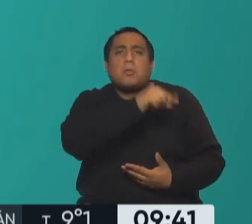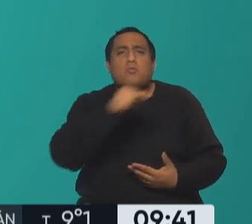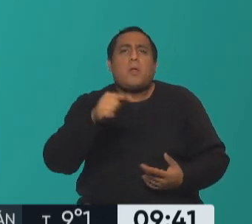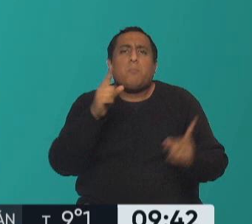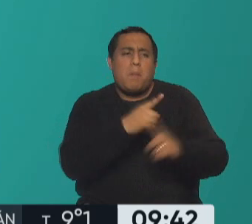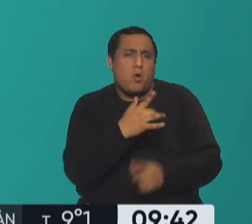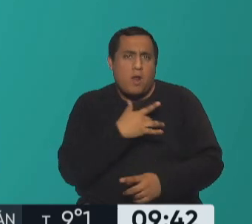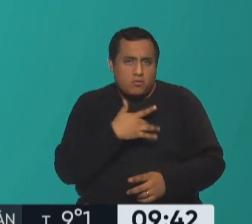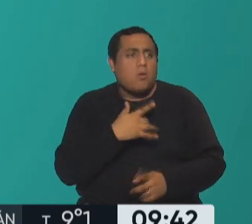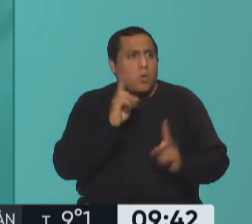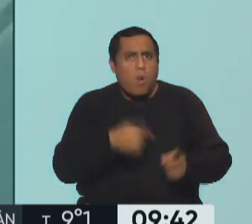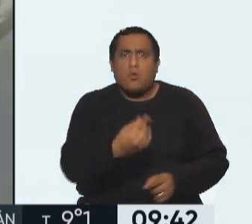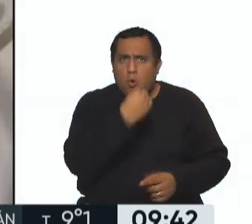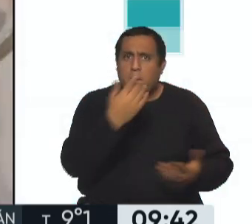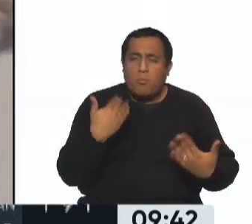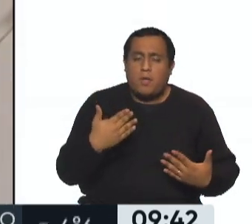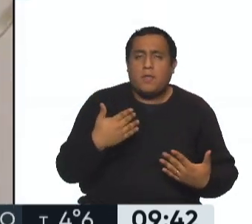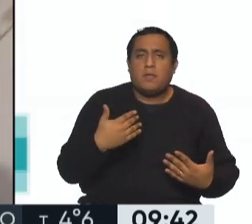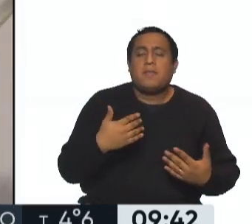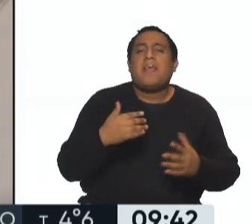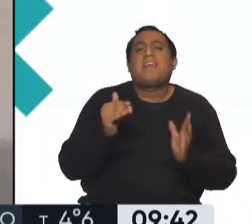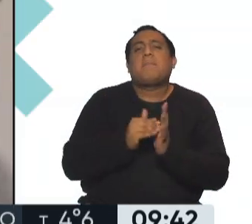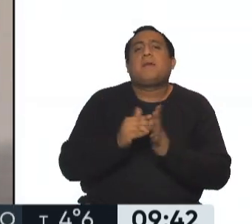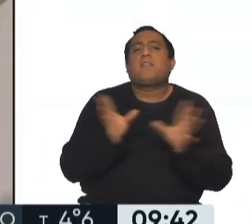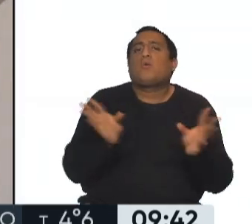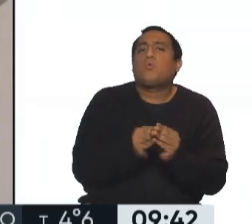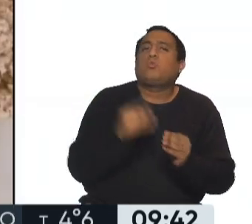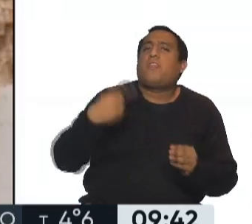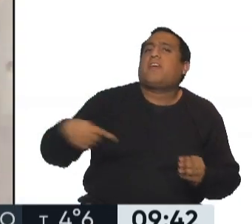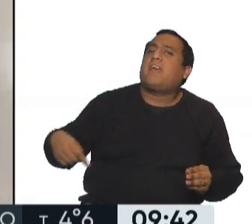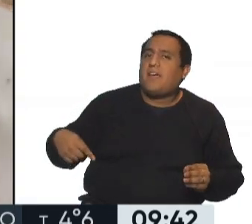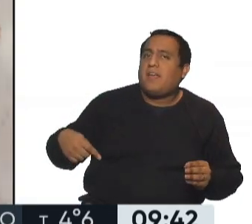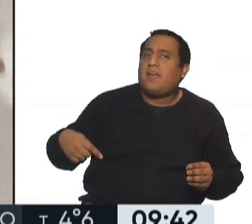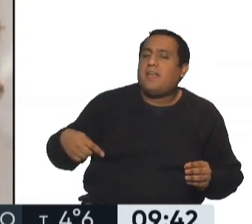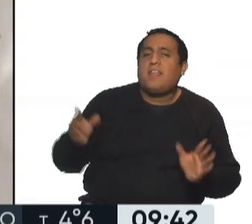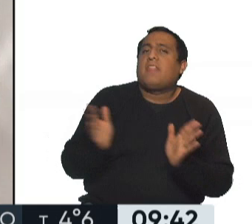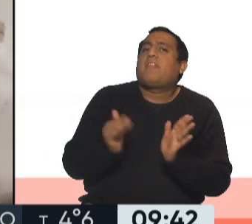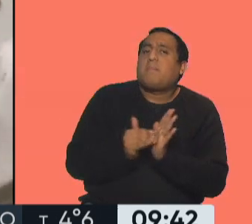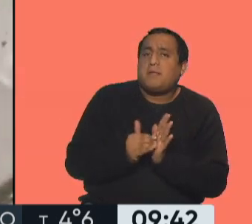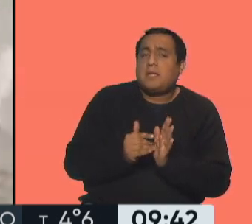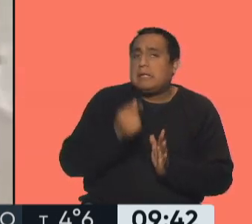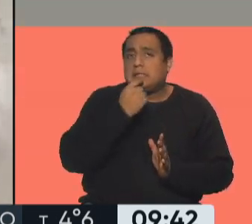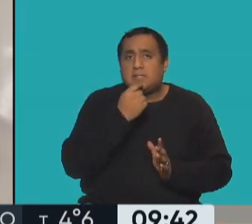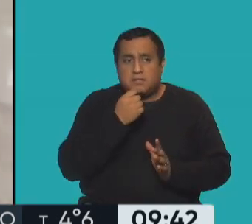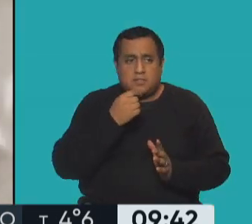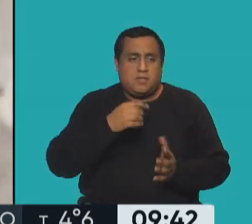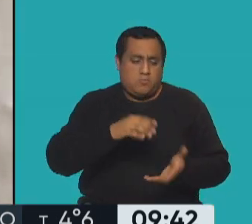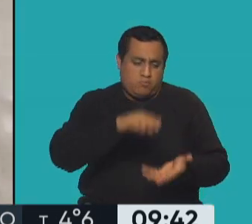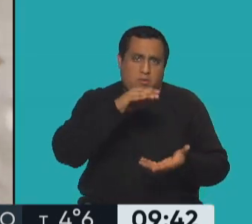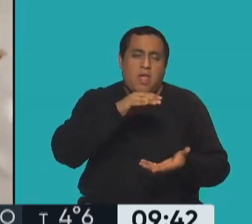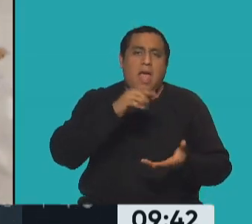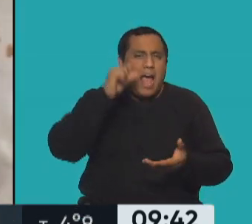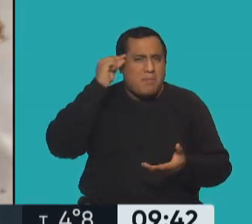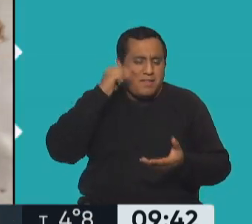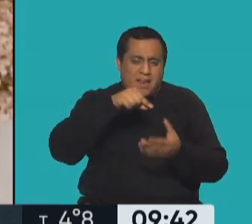cardiovasculares. No, no, al contrario. El tema es qué le agregamos a la nuez o qué le agregamos a almendras. Exacto. Si nosotros vamos y encontramos una bolsa de almendras bañadas en chocolate